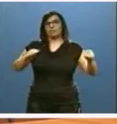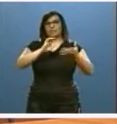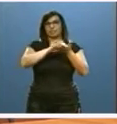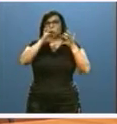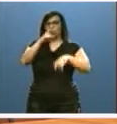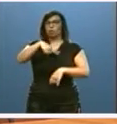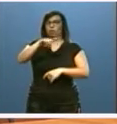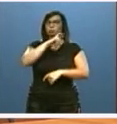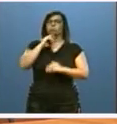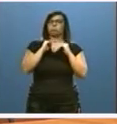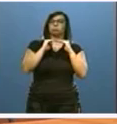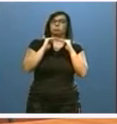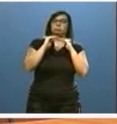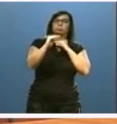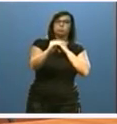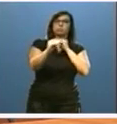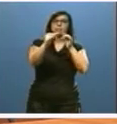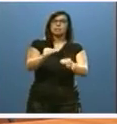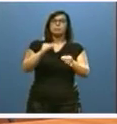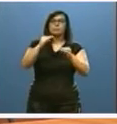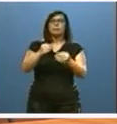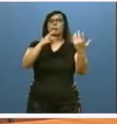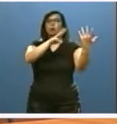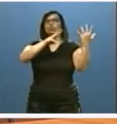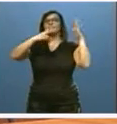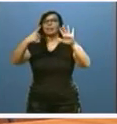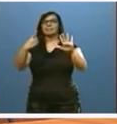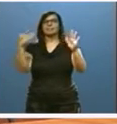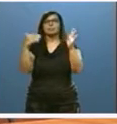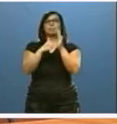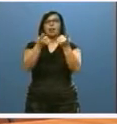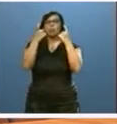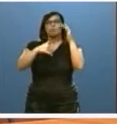León, que se han mantenido siempre por encima de los 86.000 alumnos.